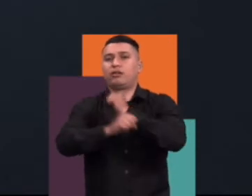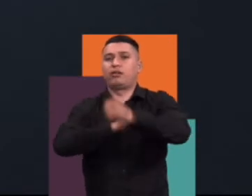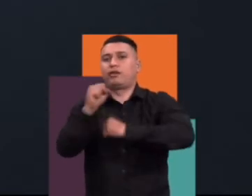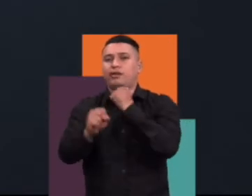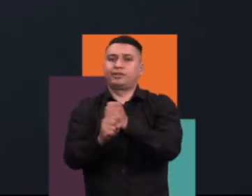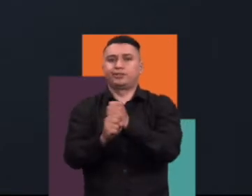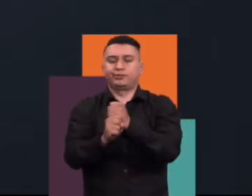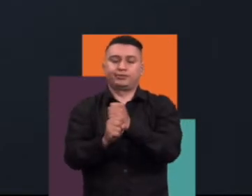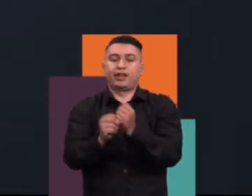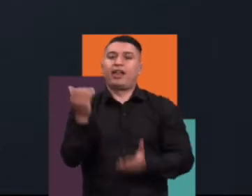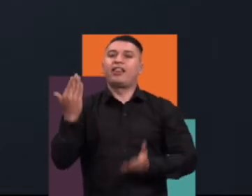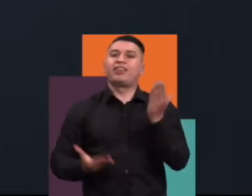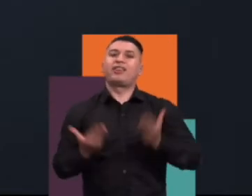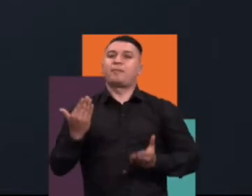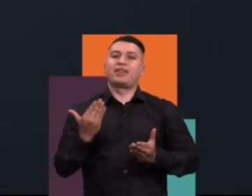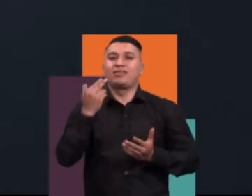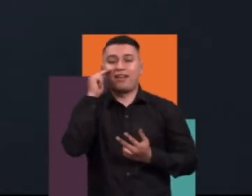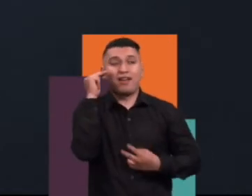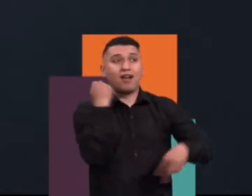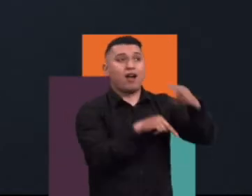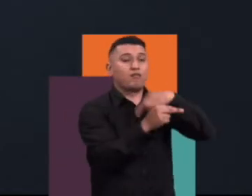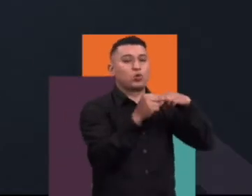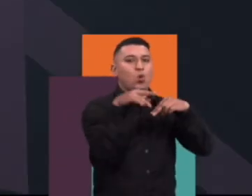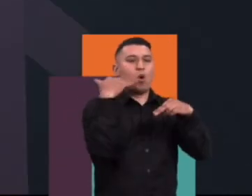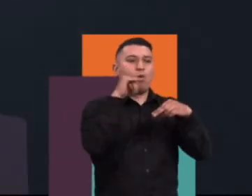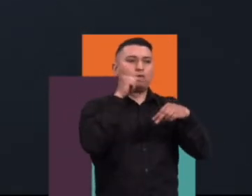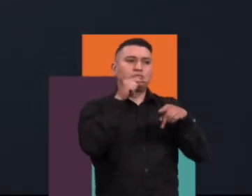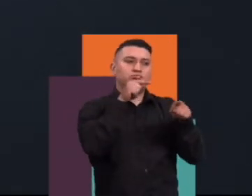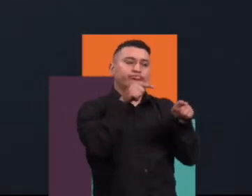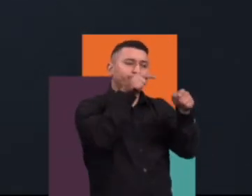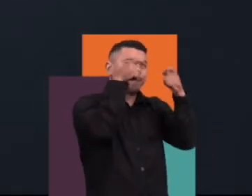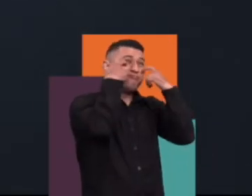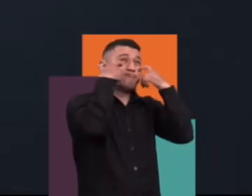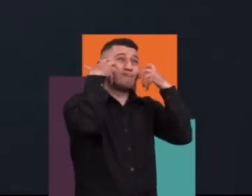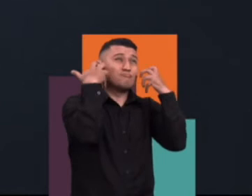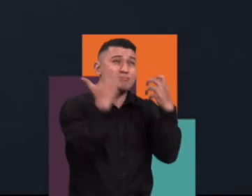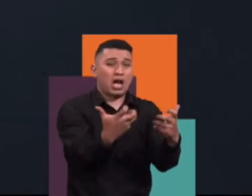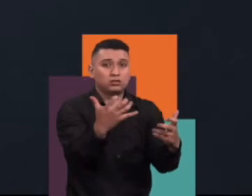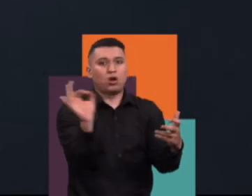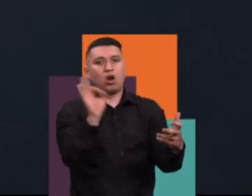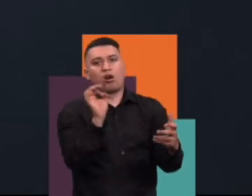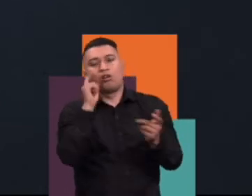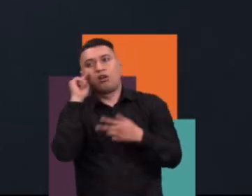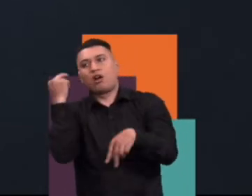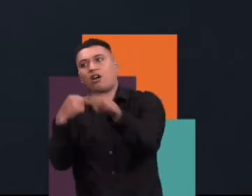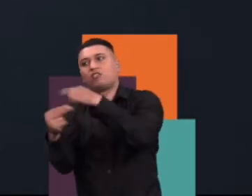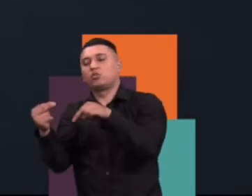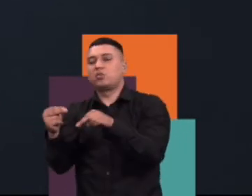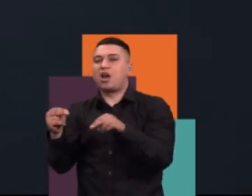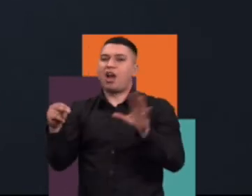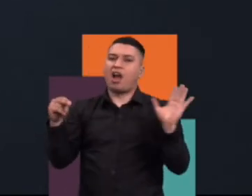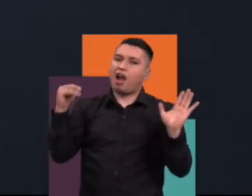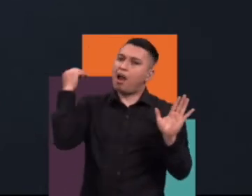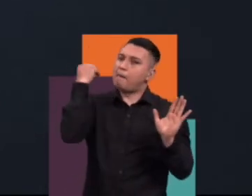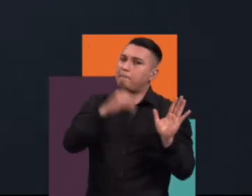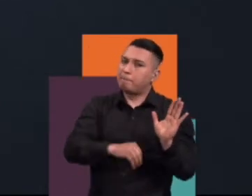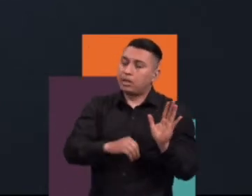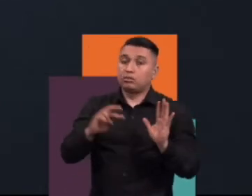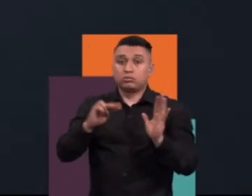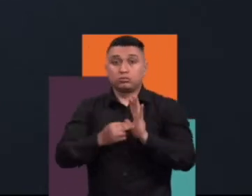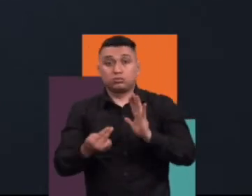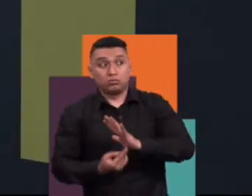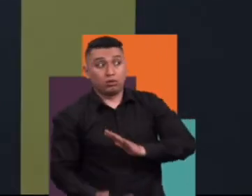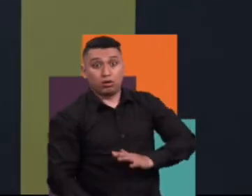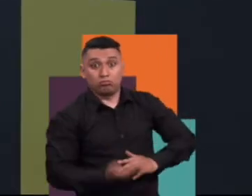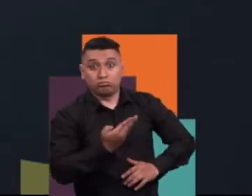detrás de fondo que es la épica. Qué tan grande, qué tan monumental es la aventura. Y esa épica fue, como